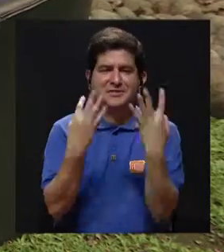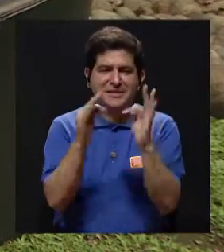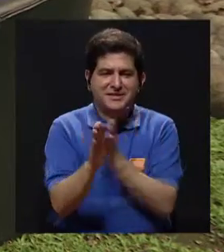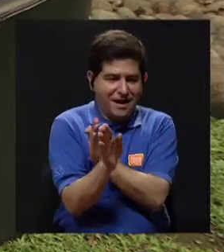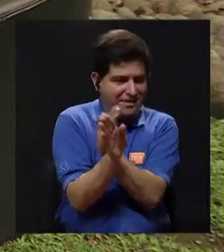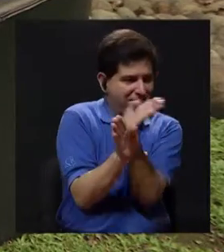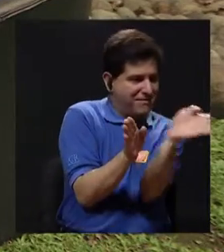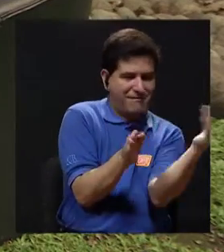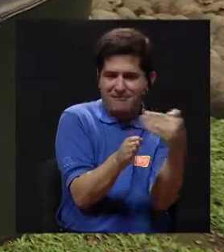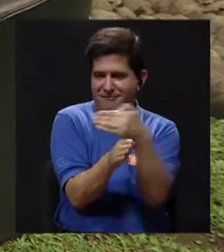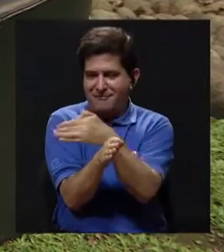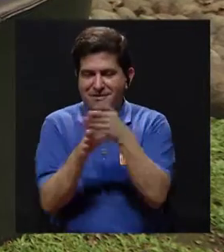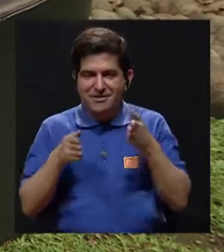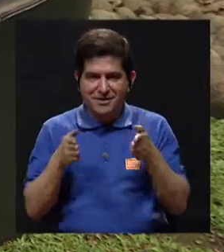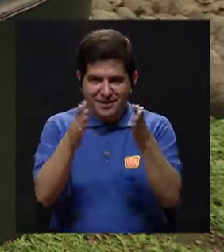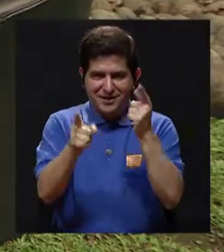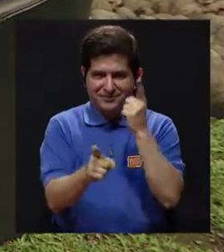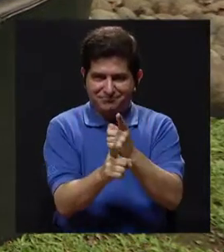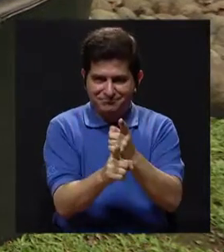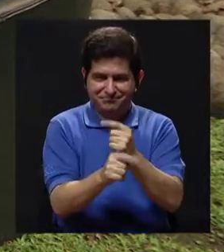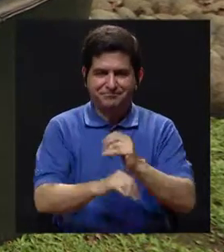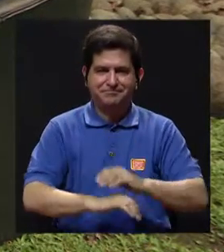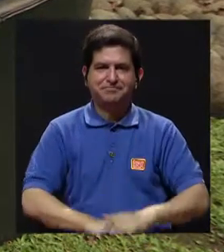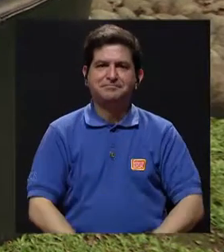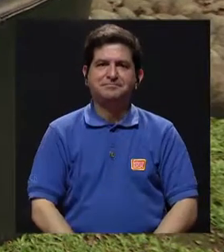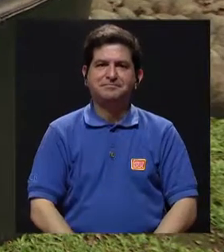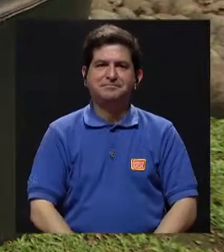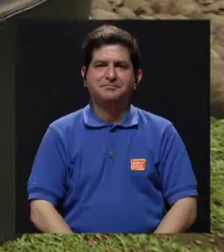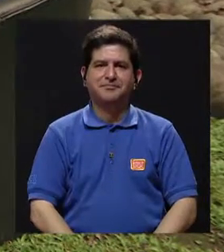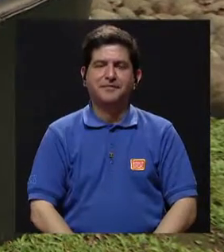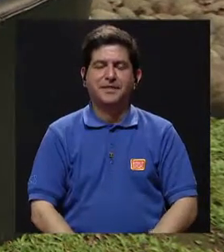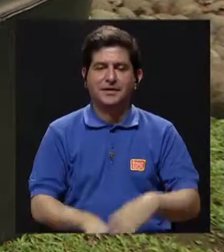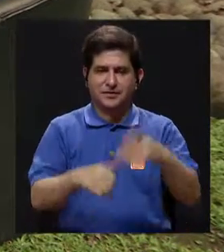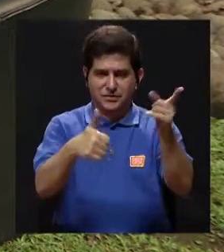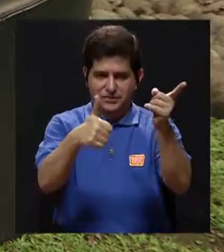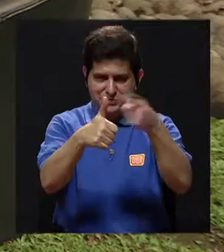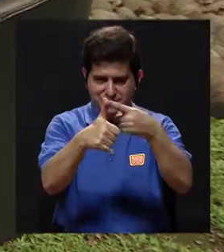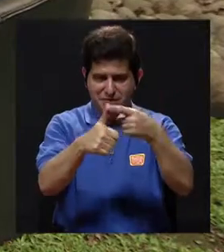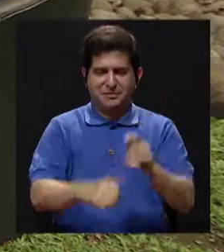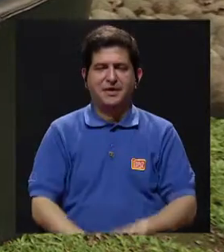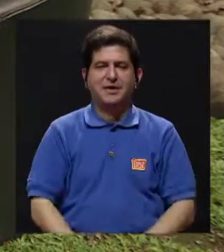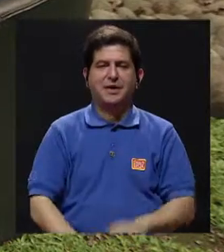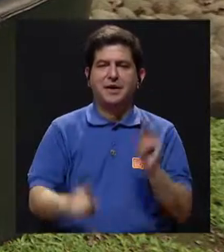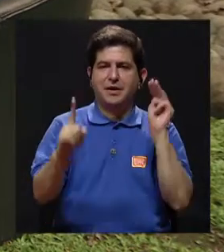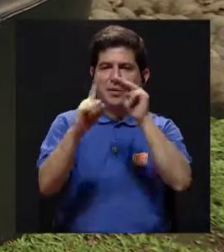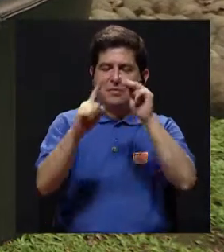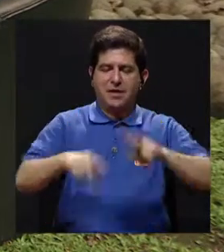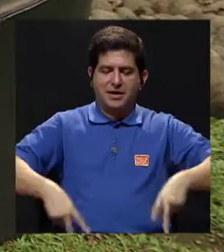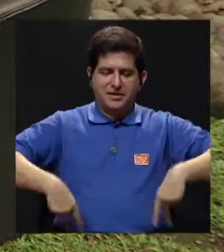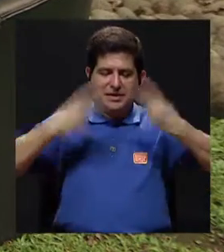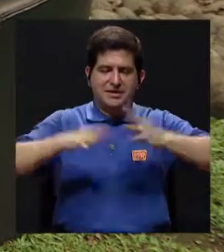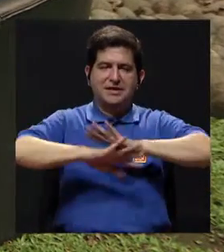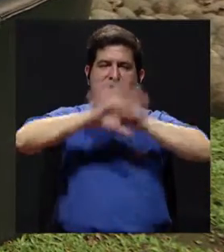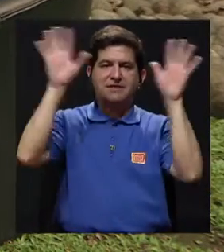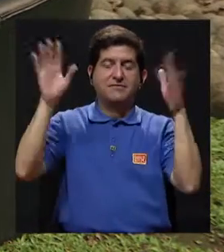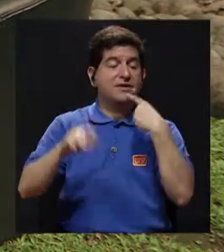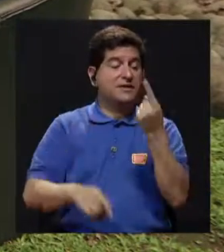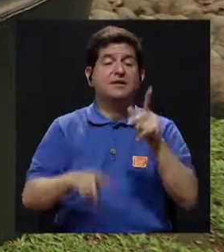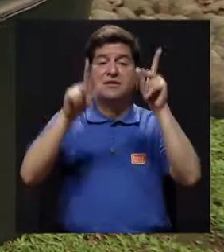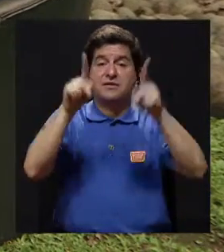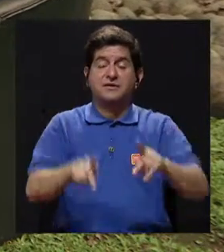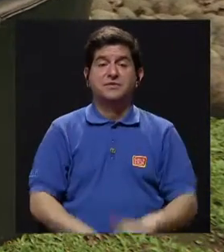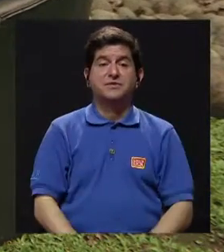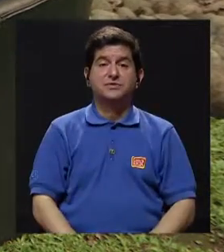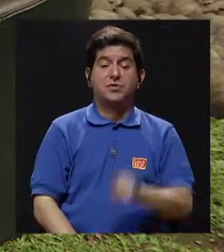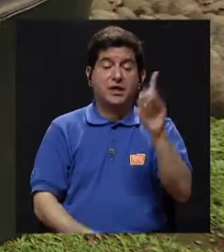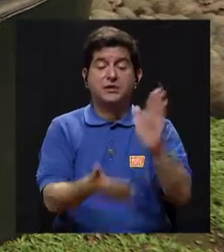querer desviarme de la ruta. Entonces, número uno es tener metas de vida claras. Yo le digo a veces